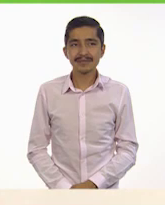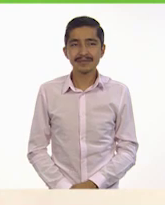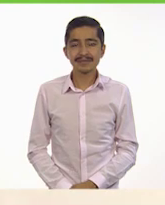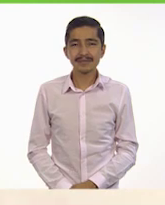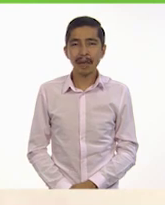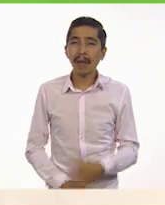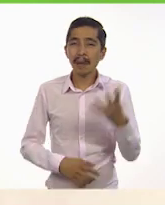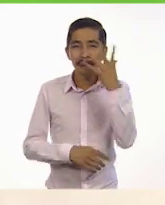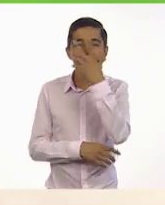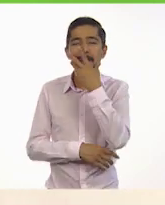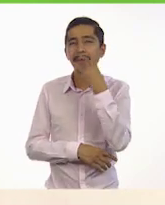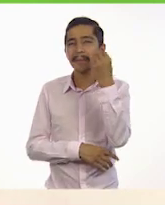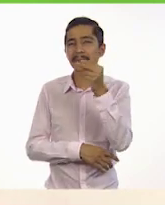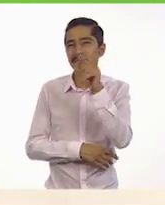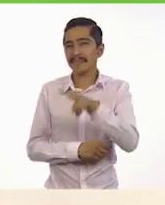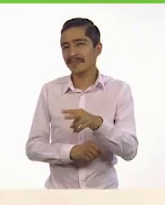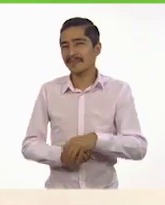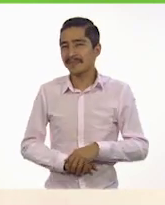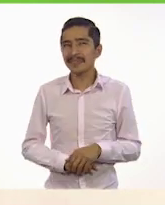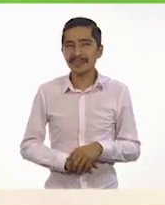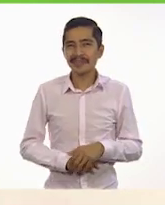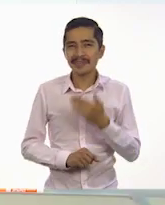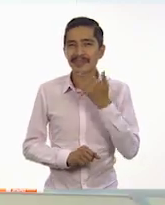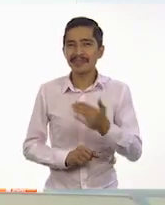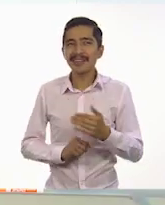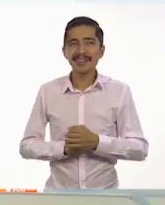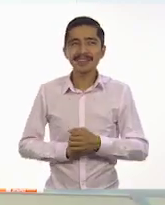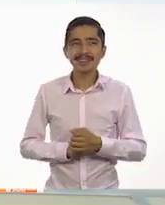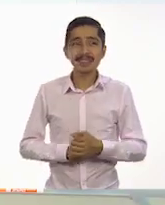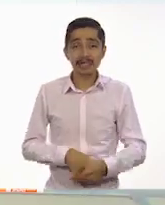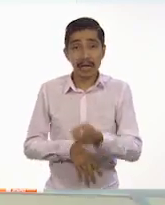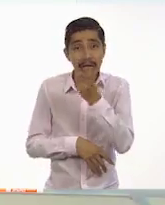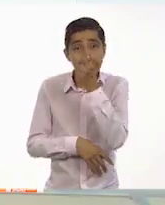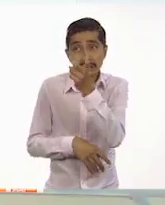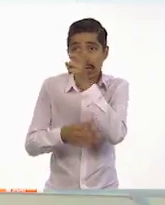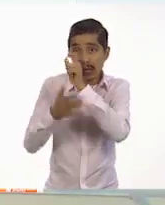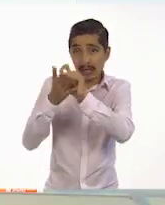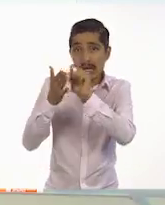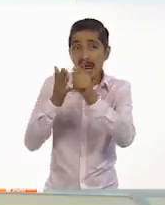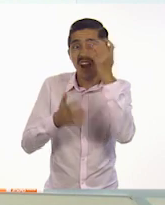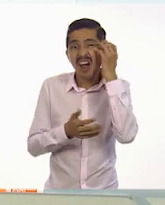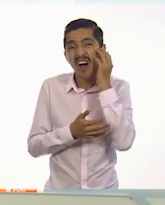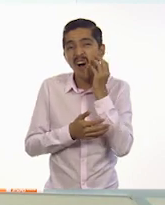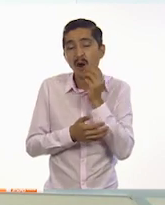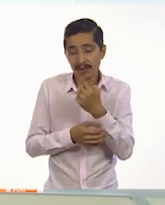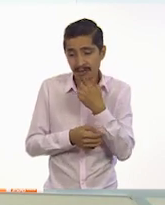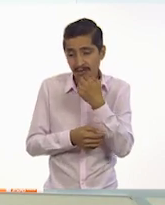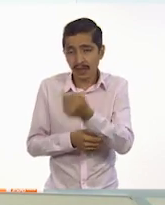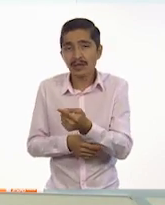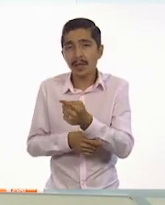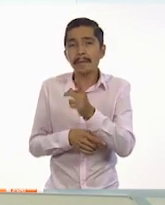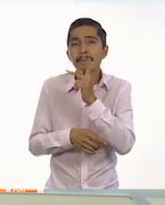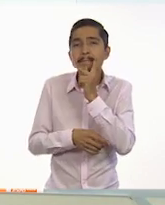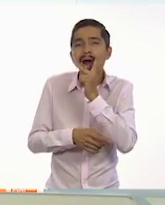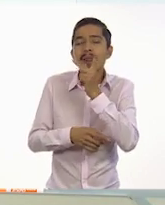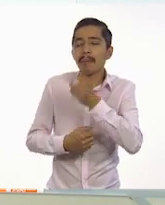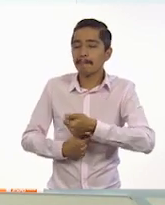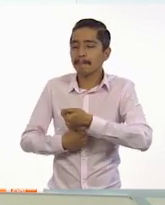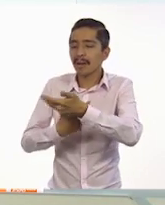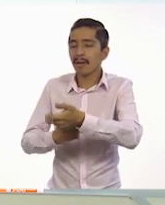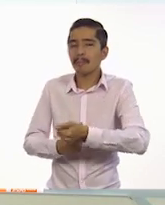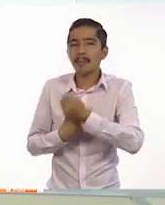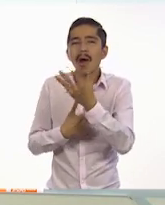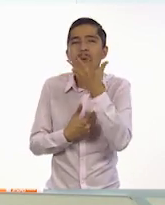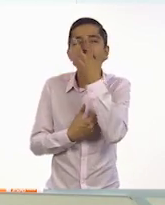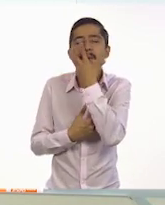Ay, qué bonito mensaje. Quedó bien. Sí. En este mensaje, el león le dice palabras bonitas a la leona. Y